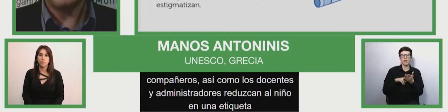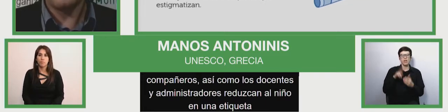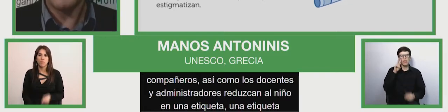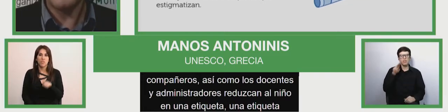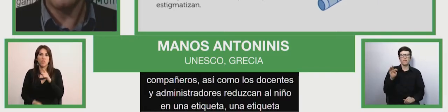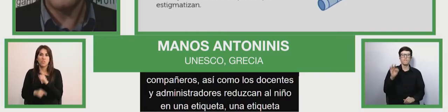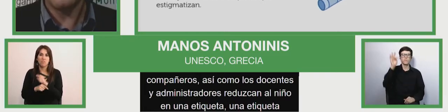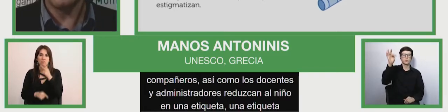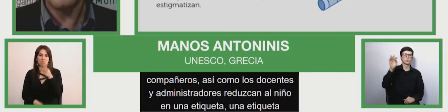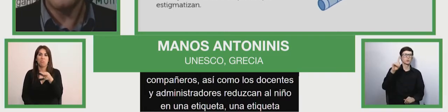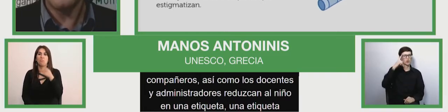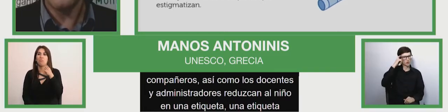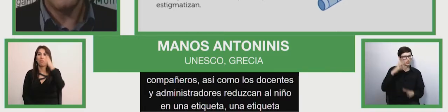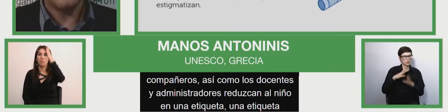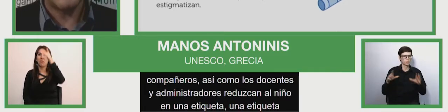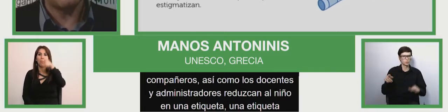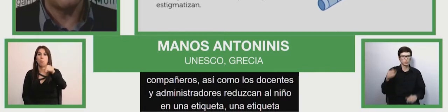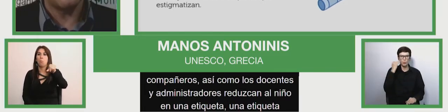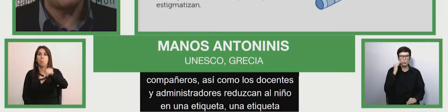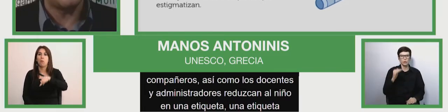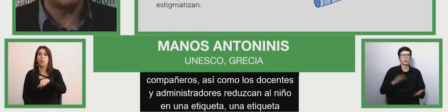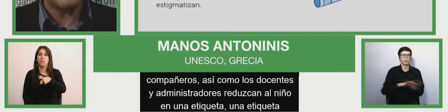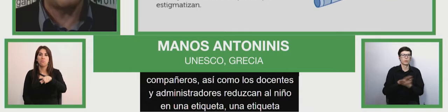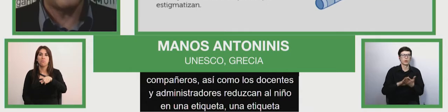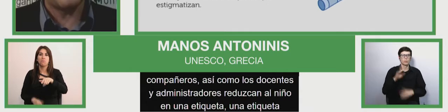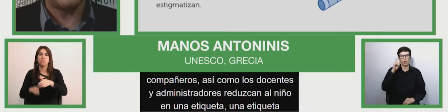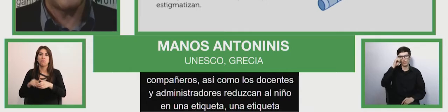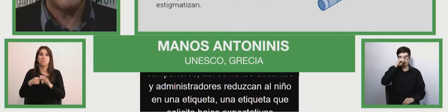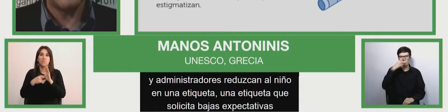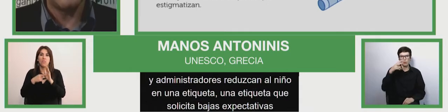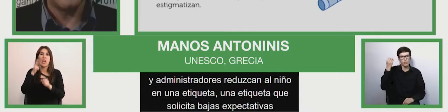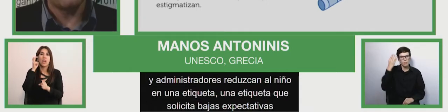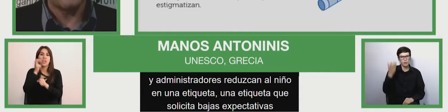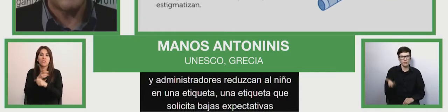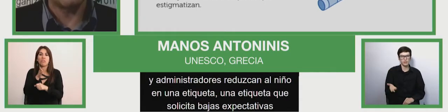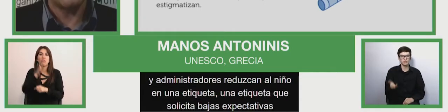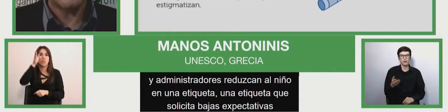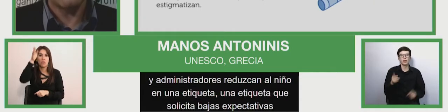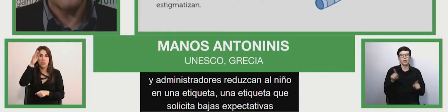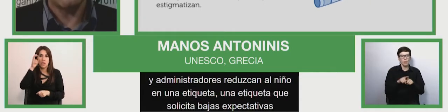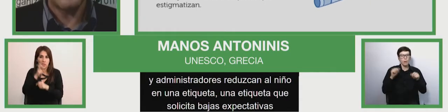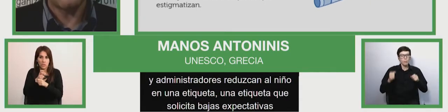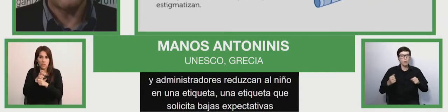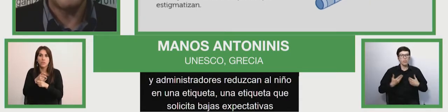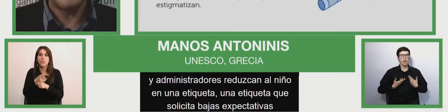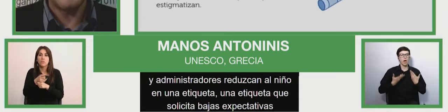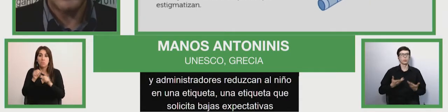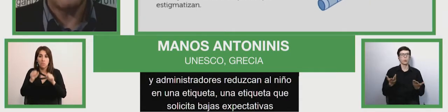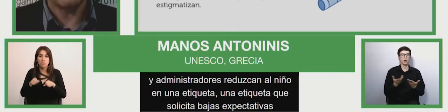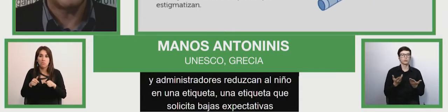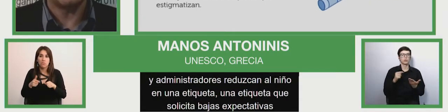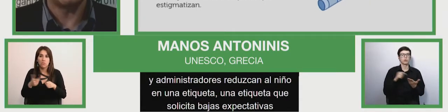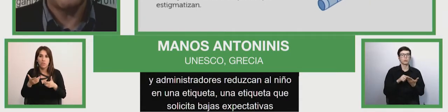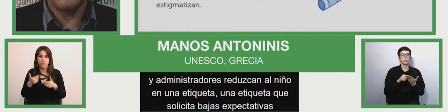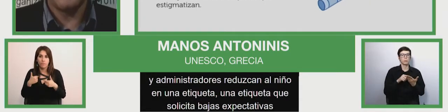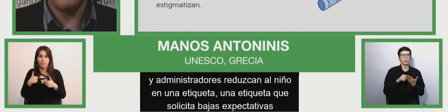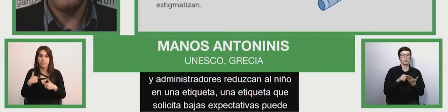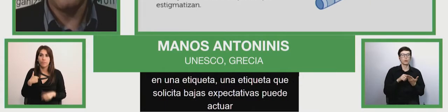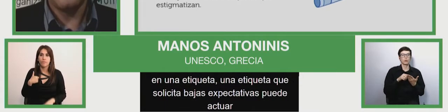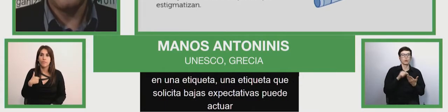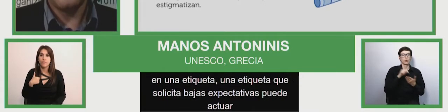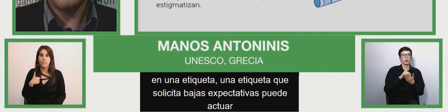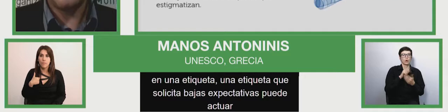atribuyendo a un niño, por ejemplo, dificultades de aprendizaje, puede actuar como una profecía autorealizable.